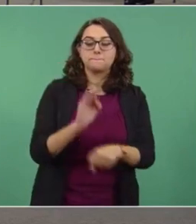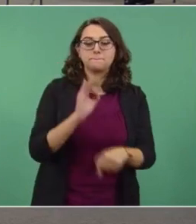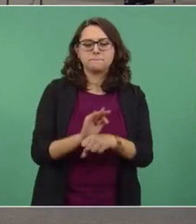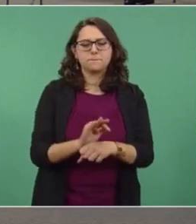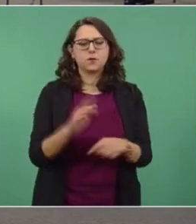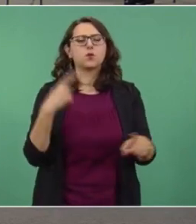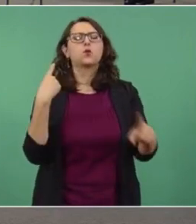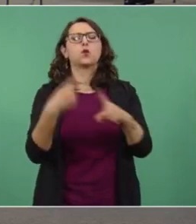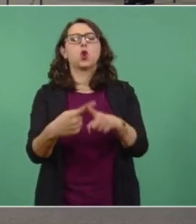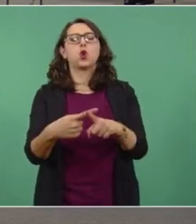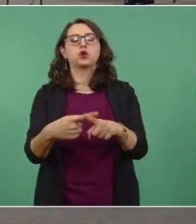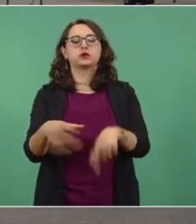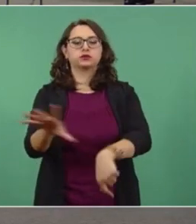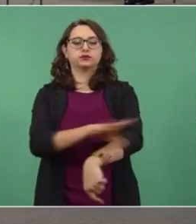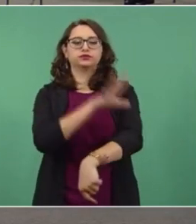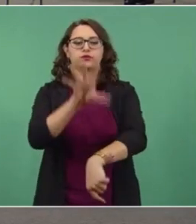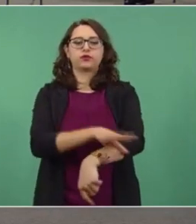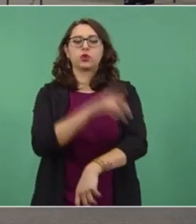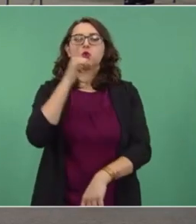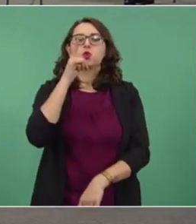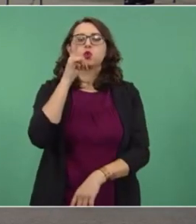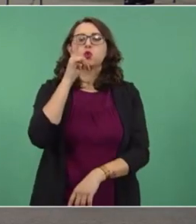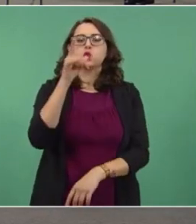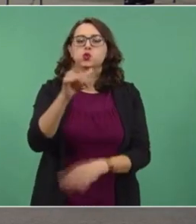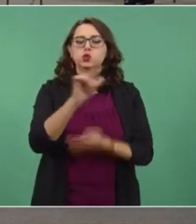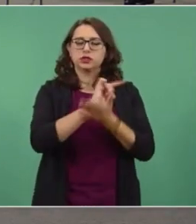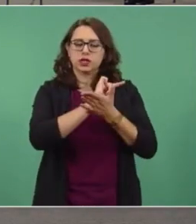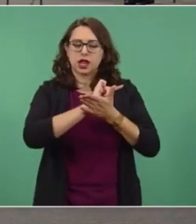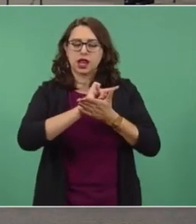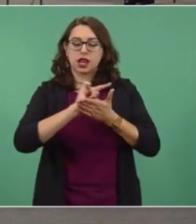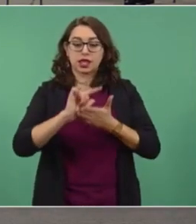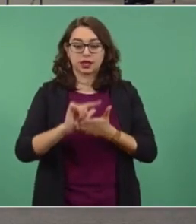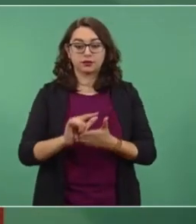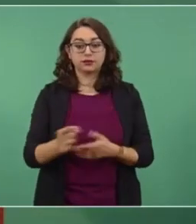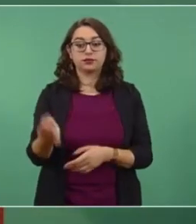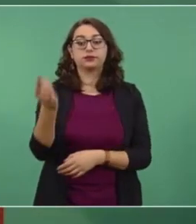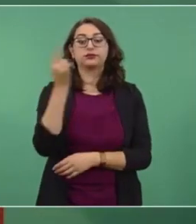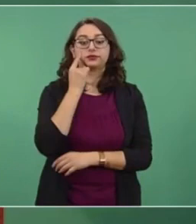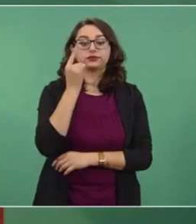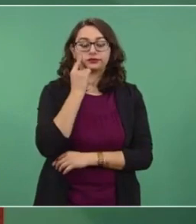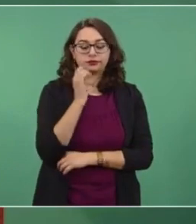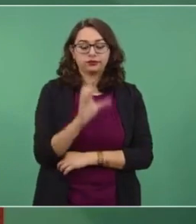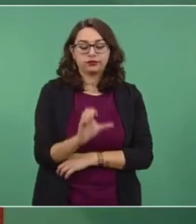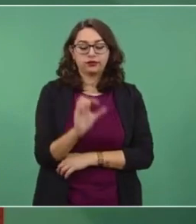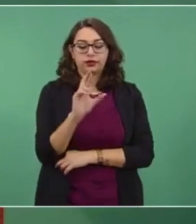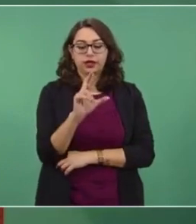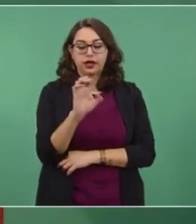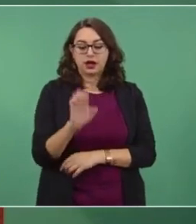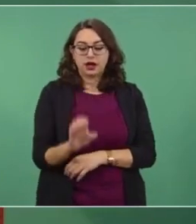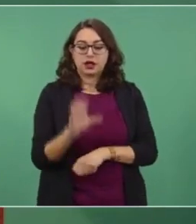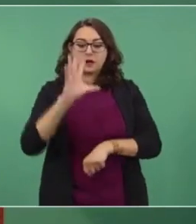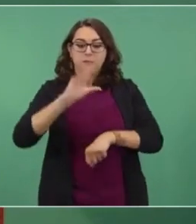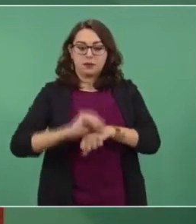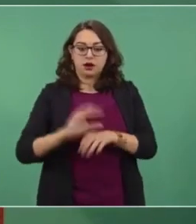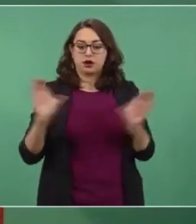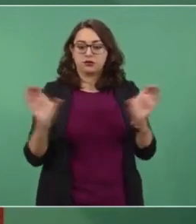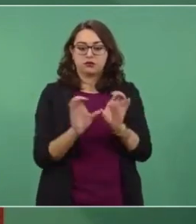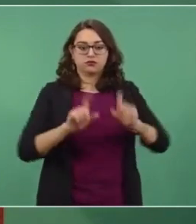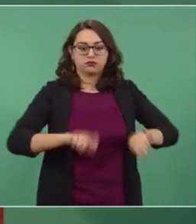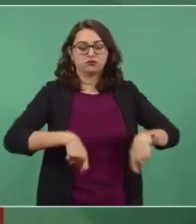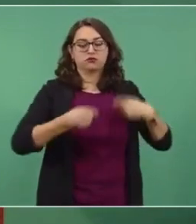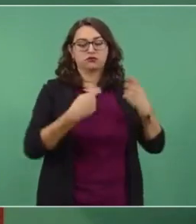se funciona? ¿Cómo funcionan? La CRE emite estos certificados por cada